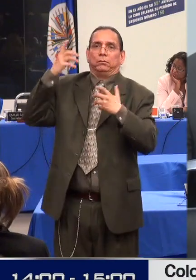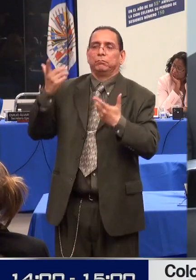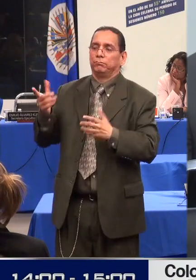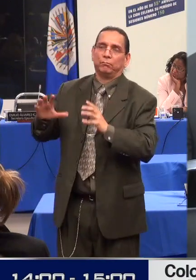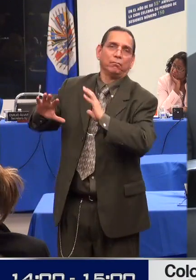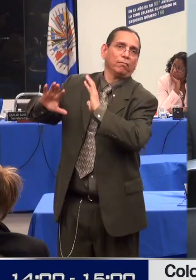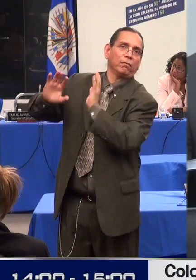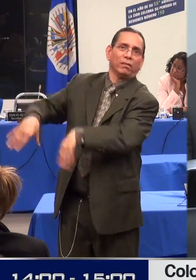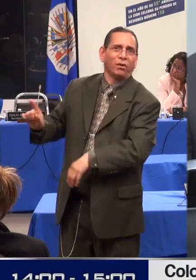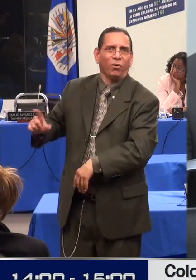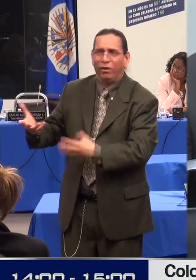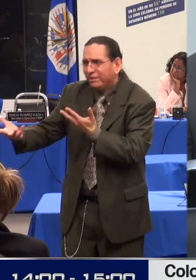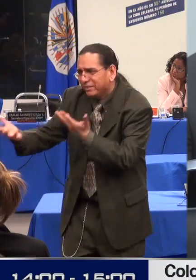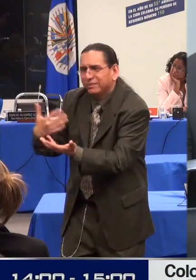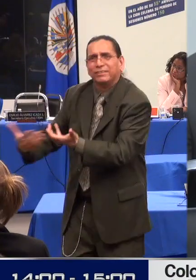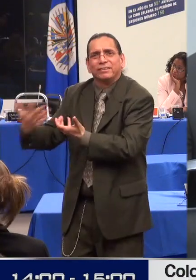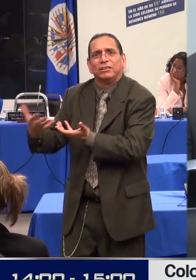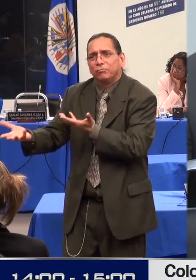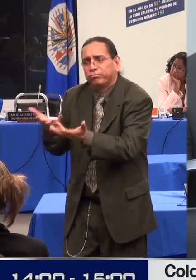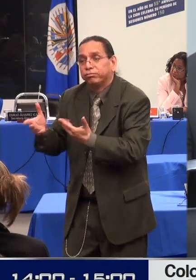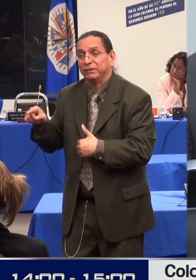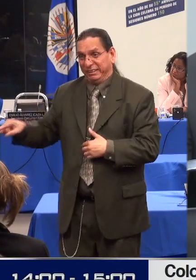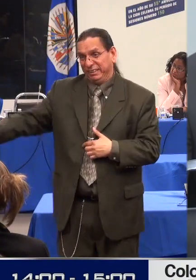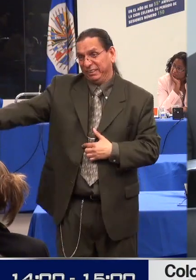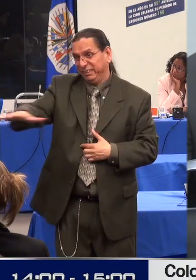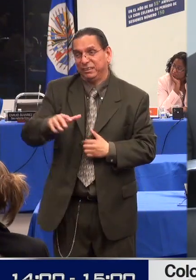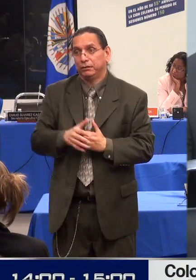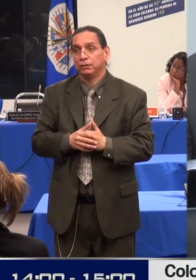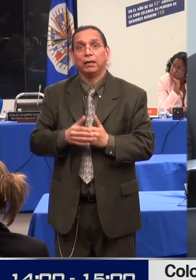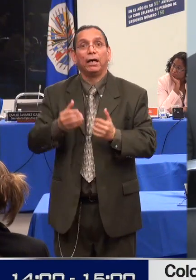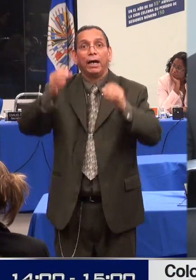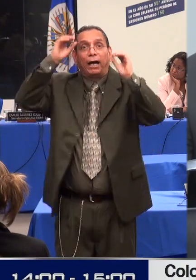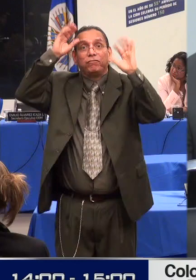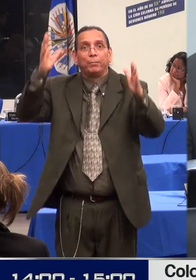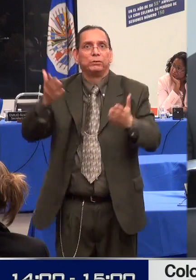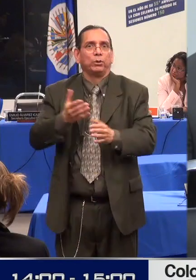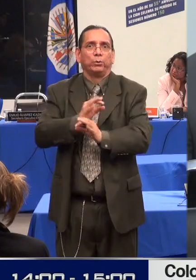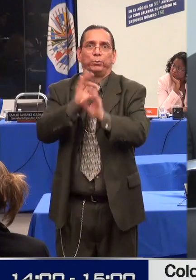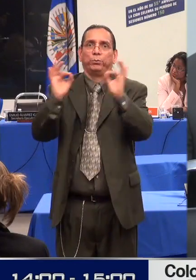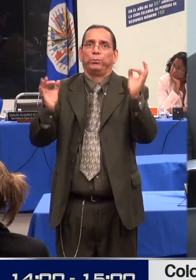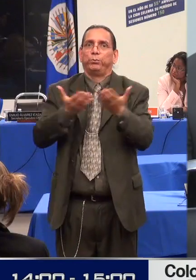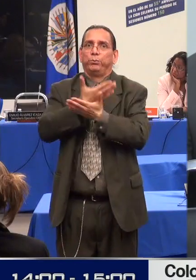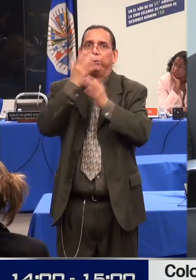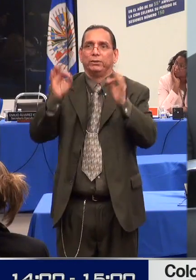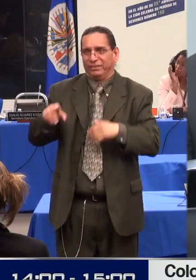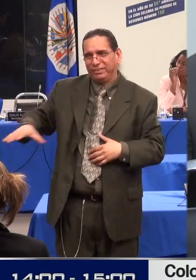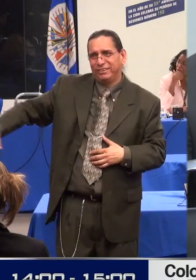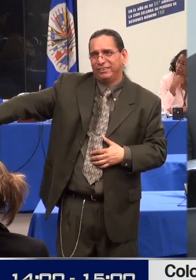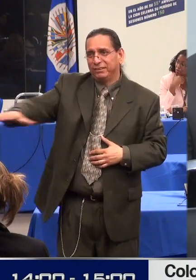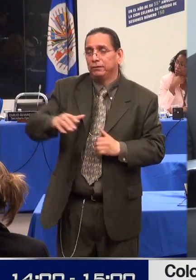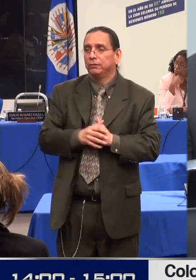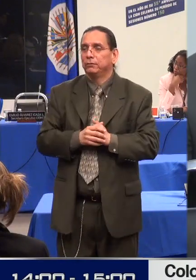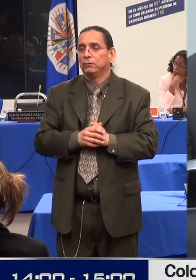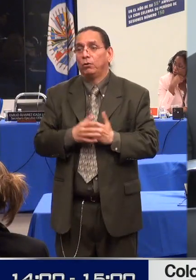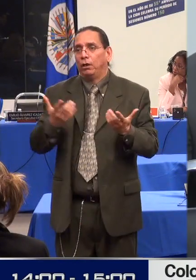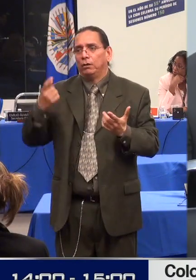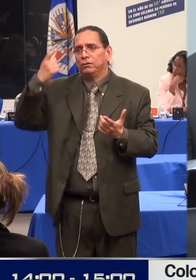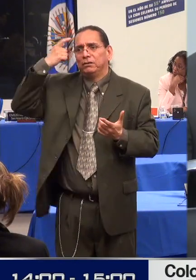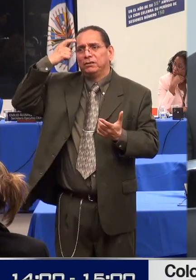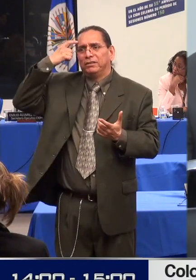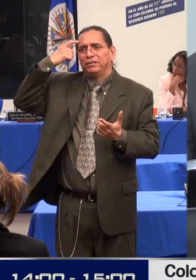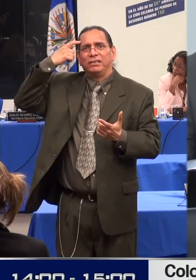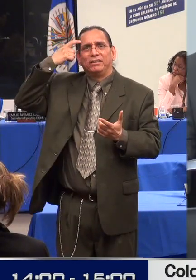con la discapacidad psicosocial en sus estándares normativos. Sin embargo, la unidad de víctimas del Estado